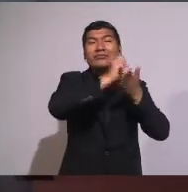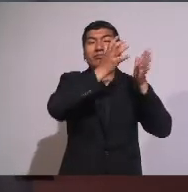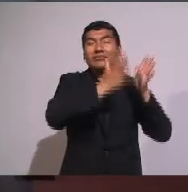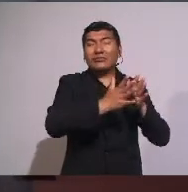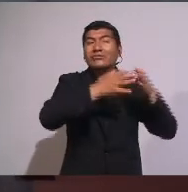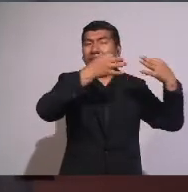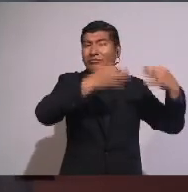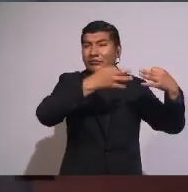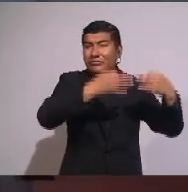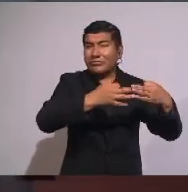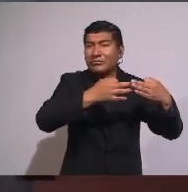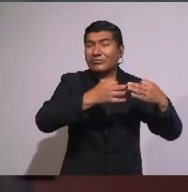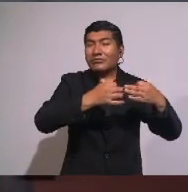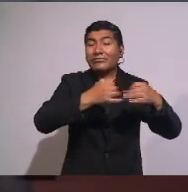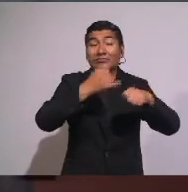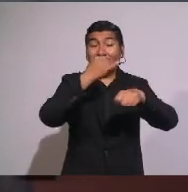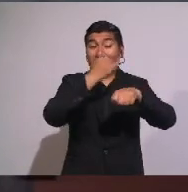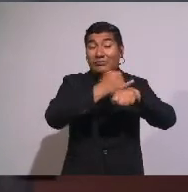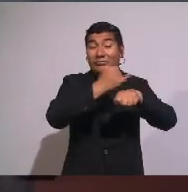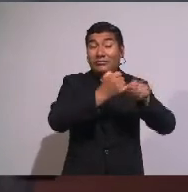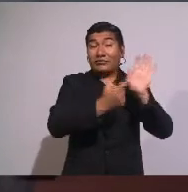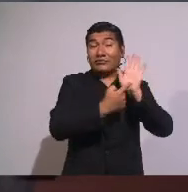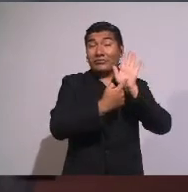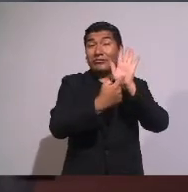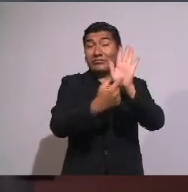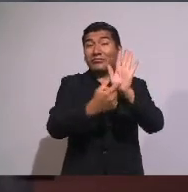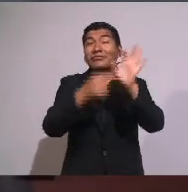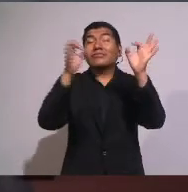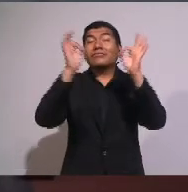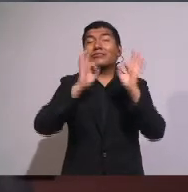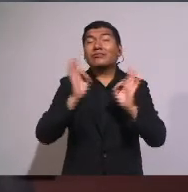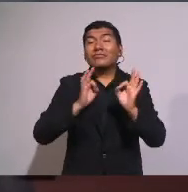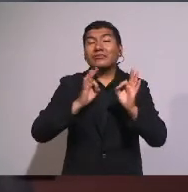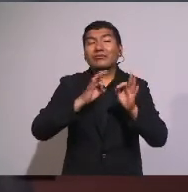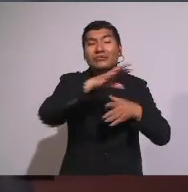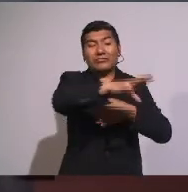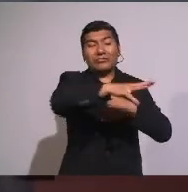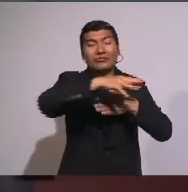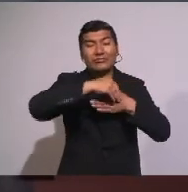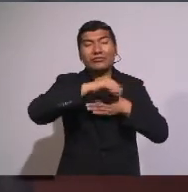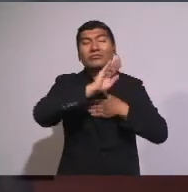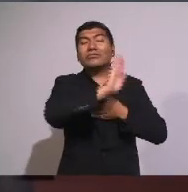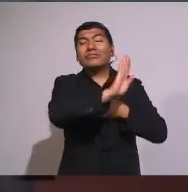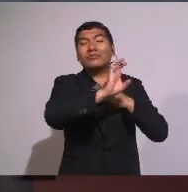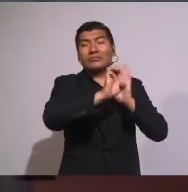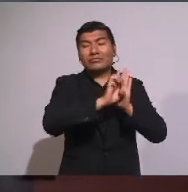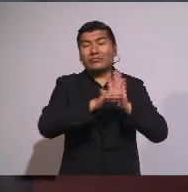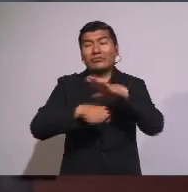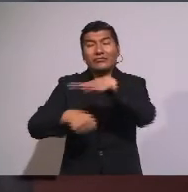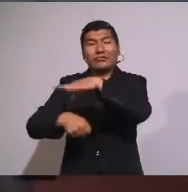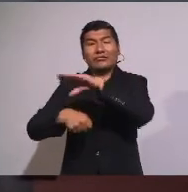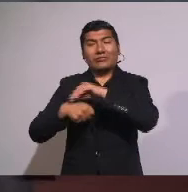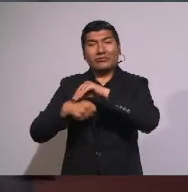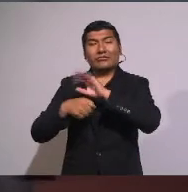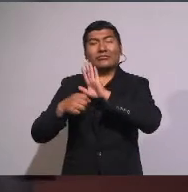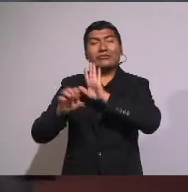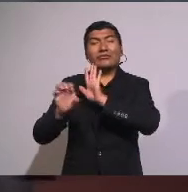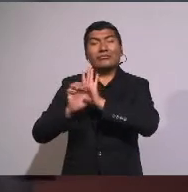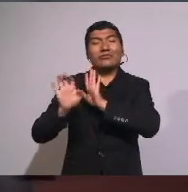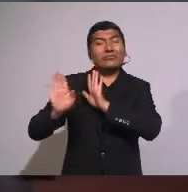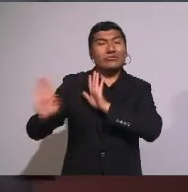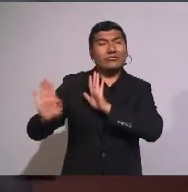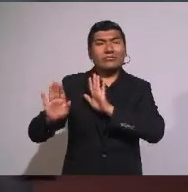precisamente la iglesia Nos presenta como modelos A imitar No nacieron santos